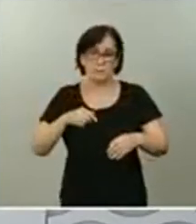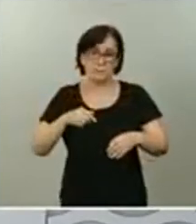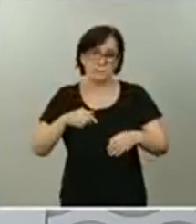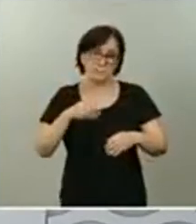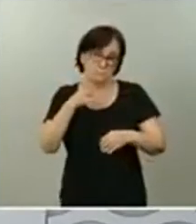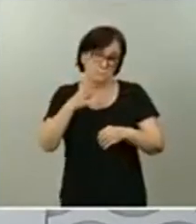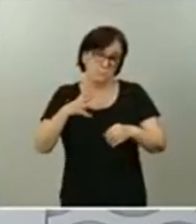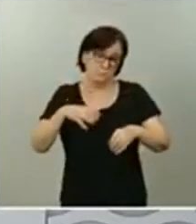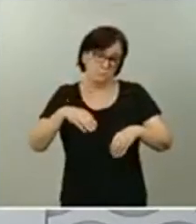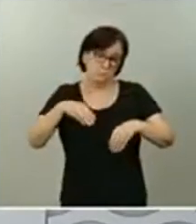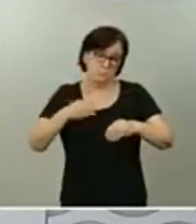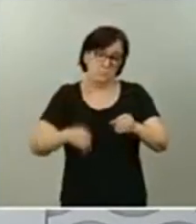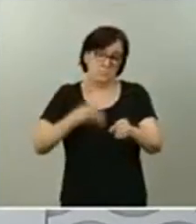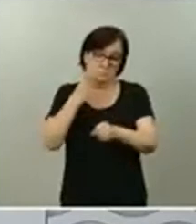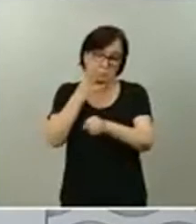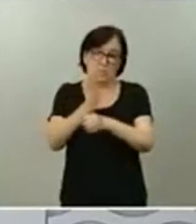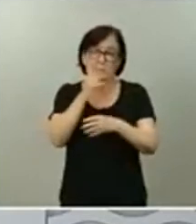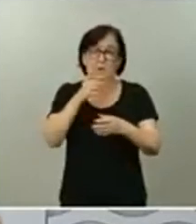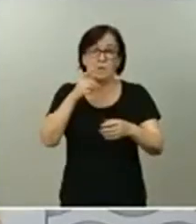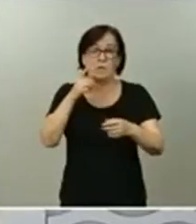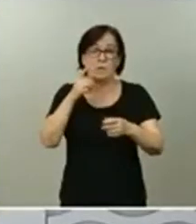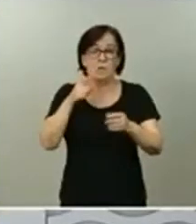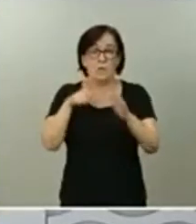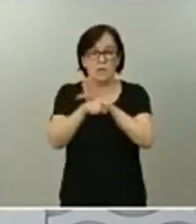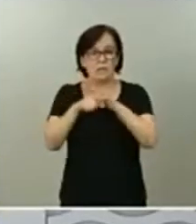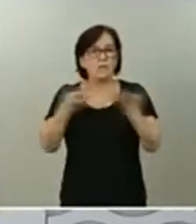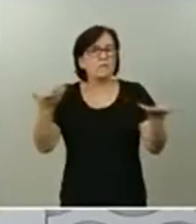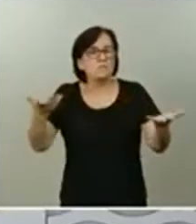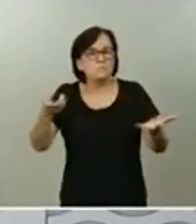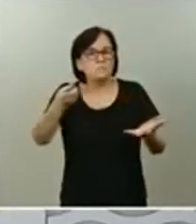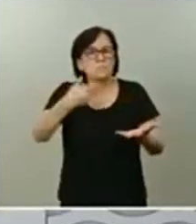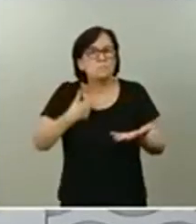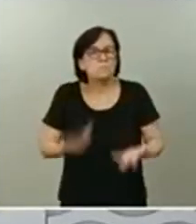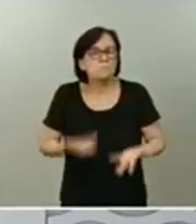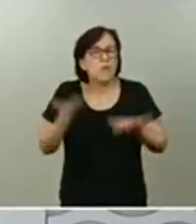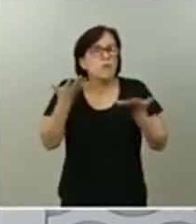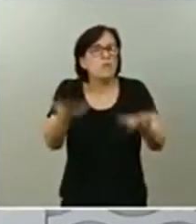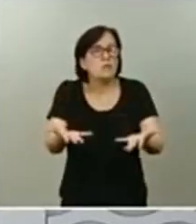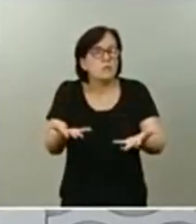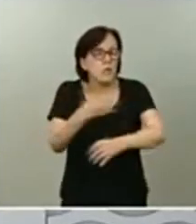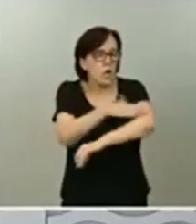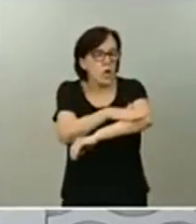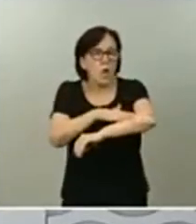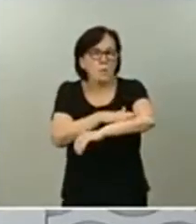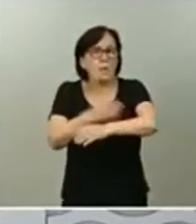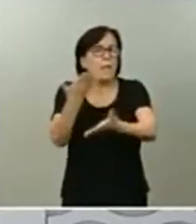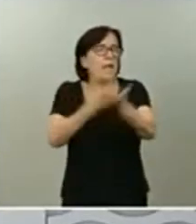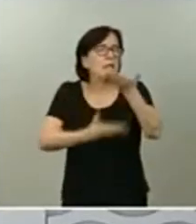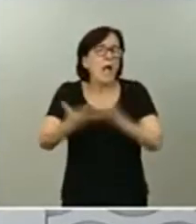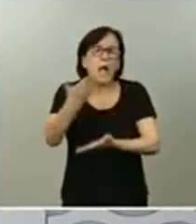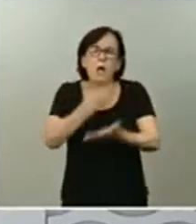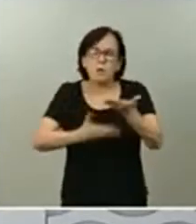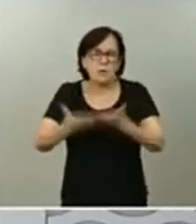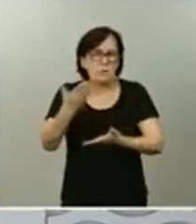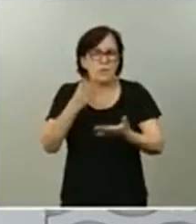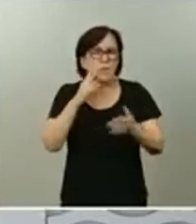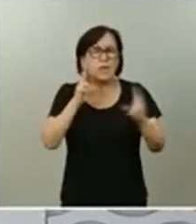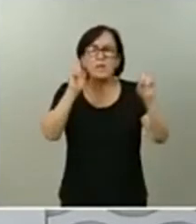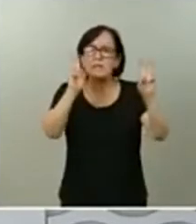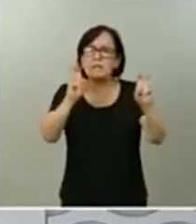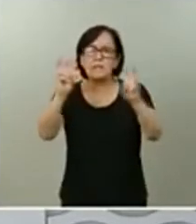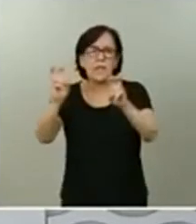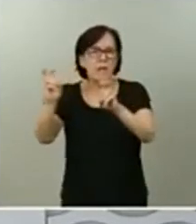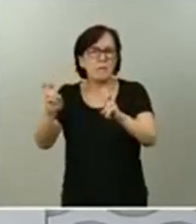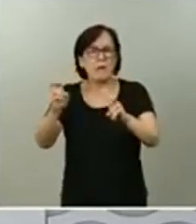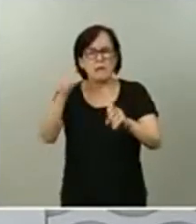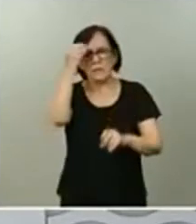supuesto, tendiendo desde ya la mano desde el Gobierno para colaborar en todas aquellas actuaciones que resulten